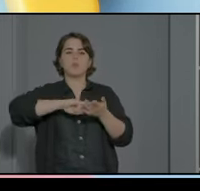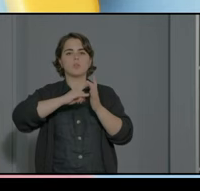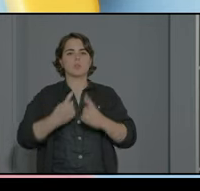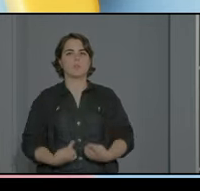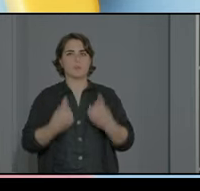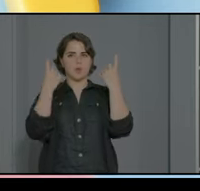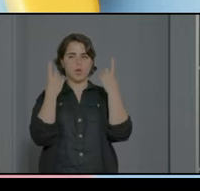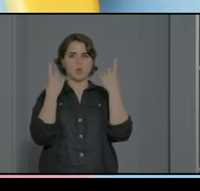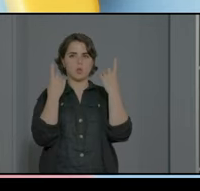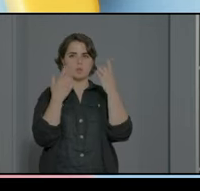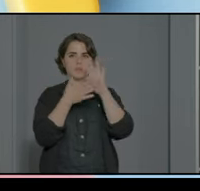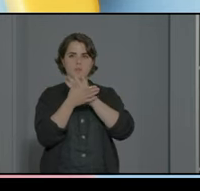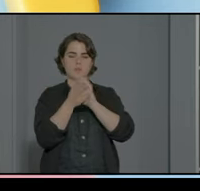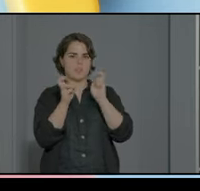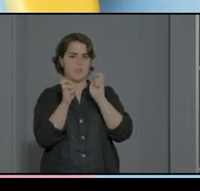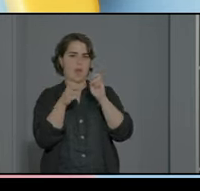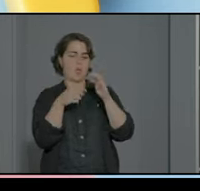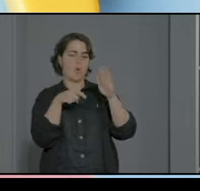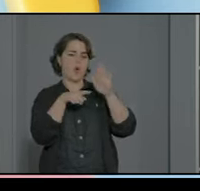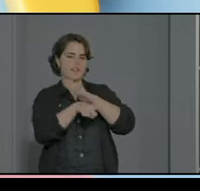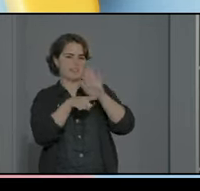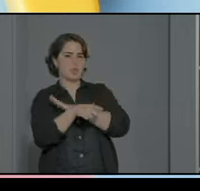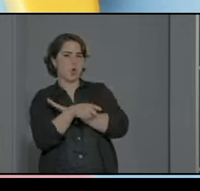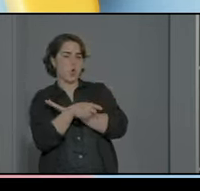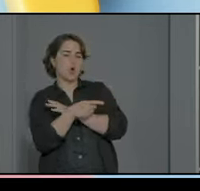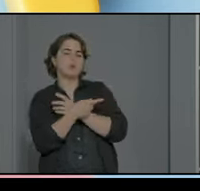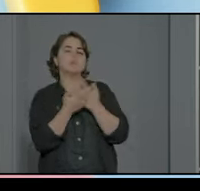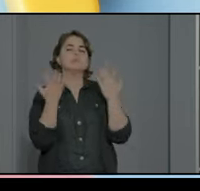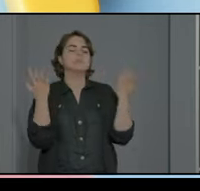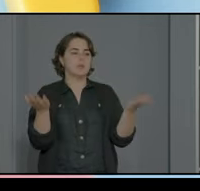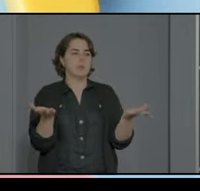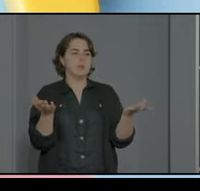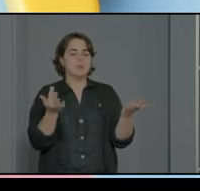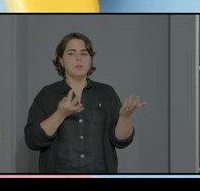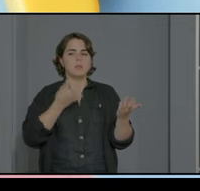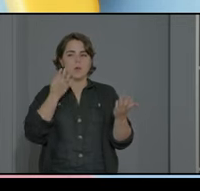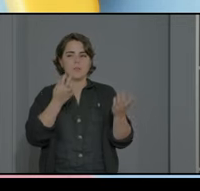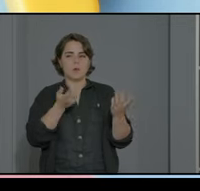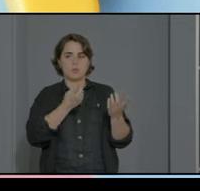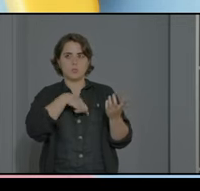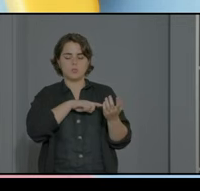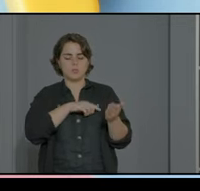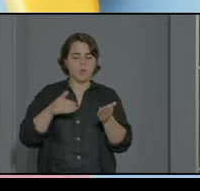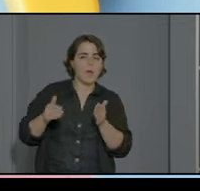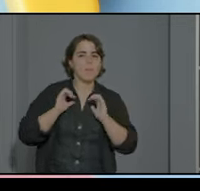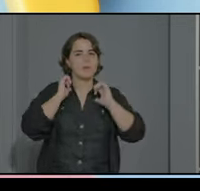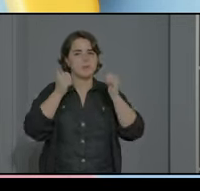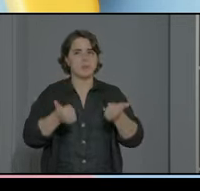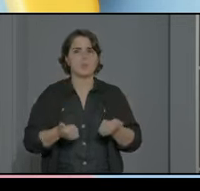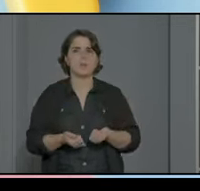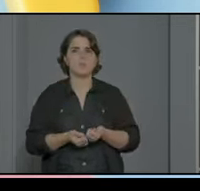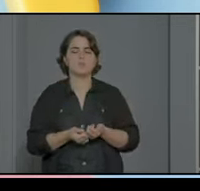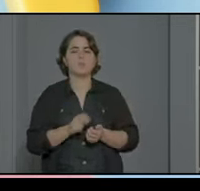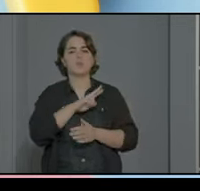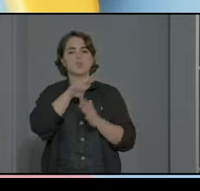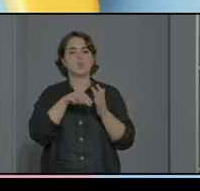¿vale? parte más burocrática que presentamos esta fue nuestra portada y donde comenzamos nuestro autocamino comenzamos